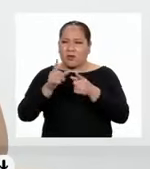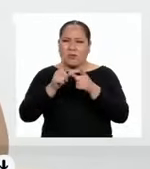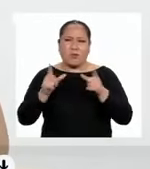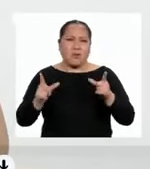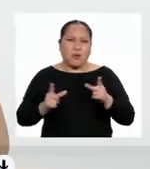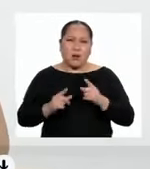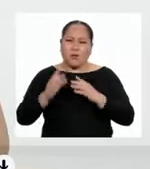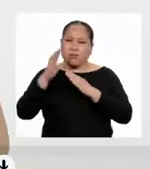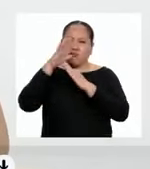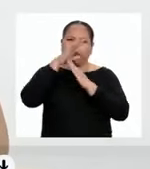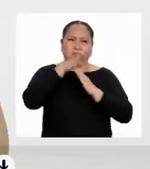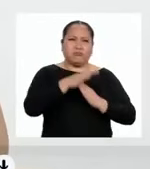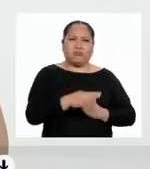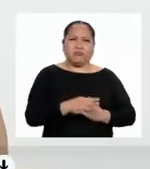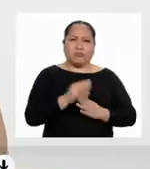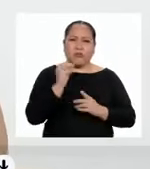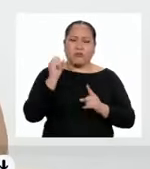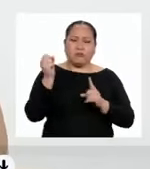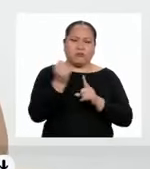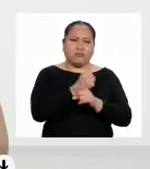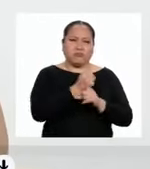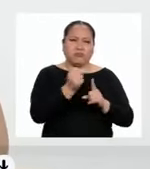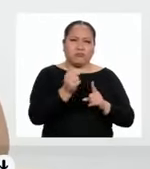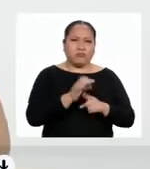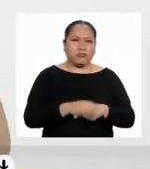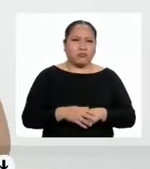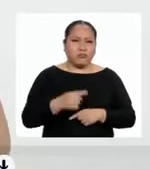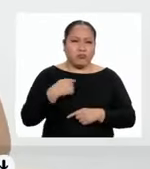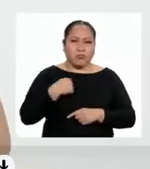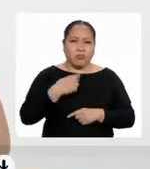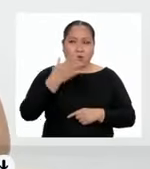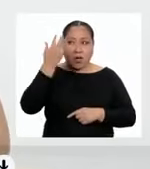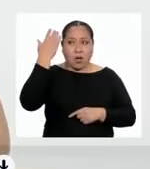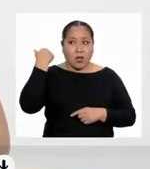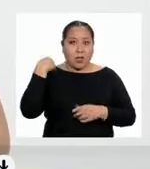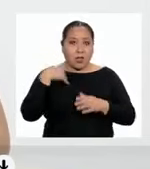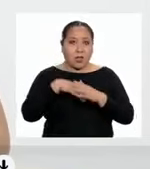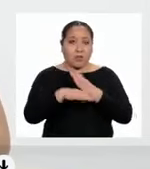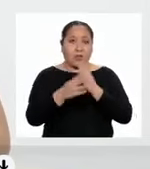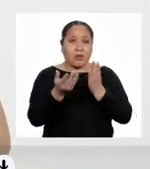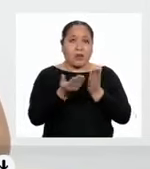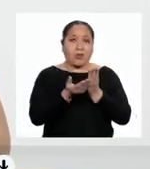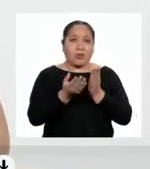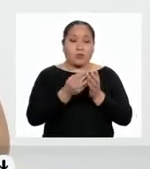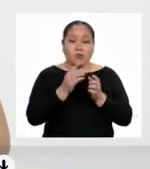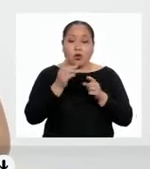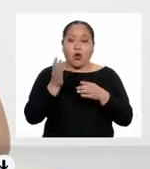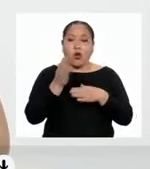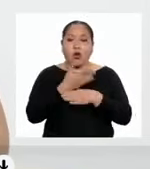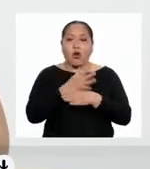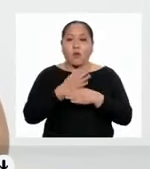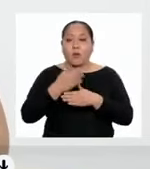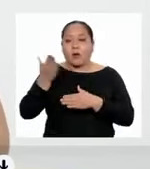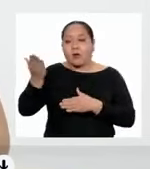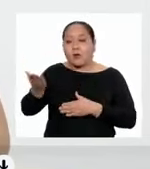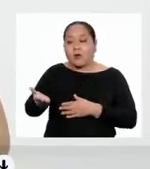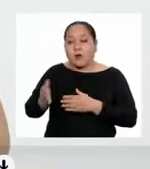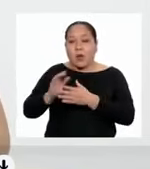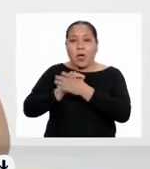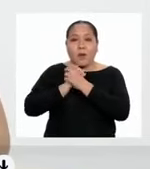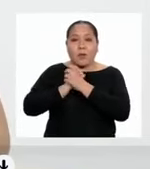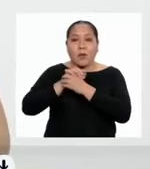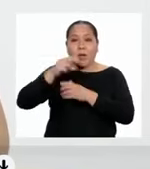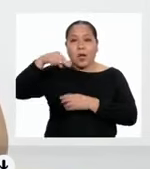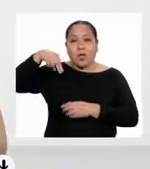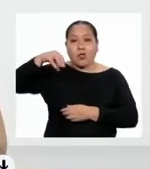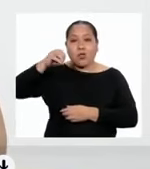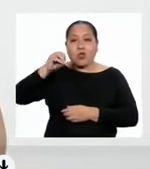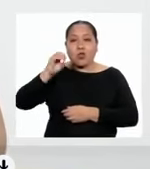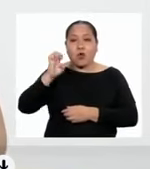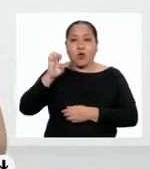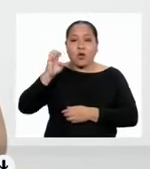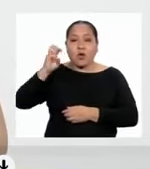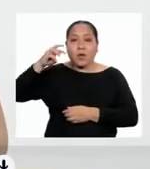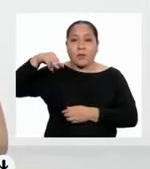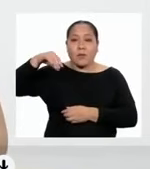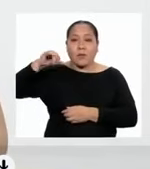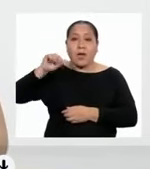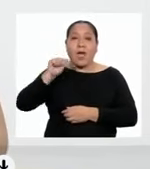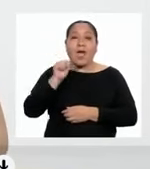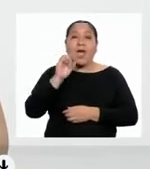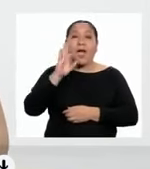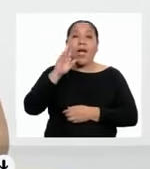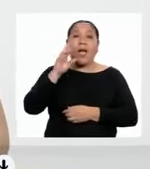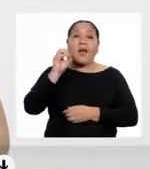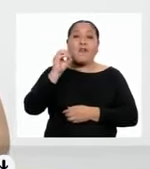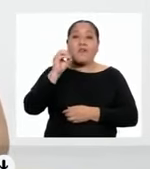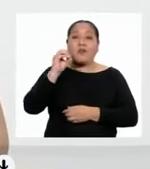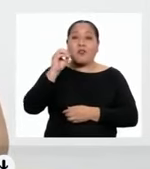discriminación y el maltrato. Cuando yo estaba en el colegio, compartía carpeta con Noemí, una niña afroperuana. En el recreo,